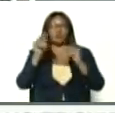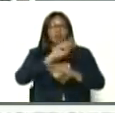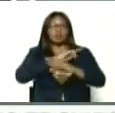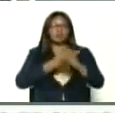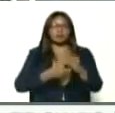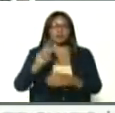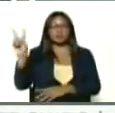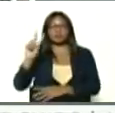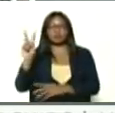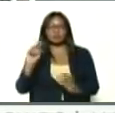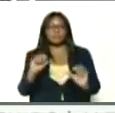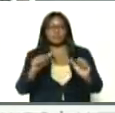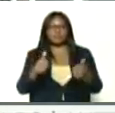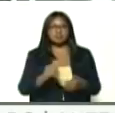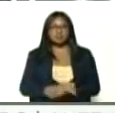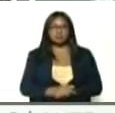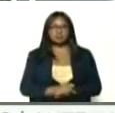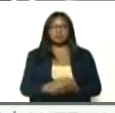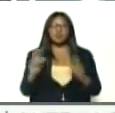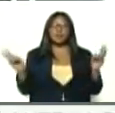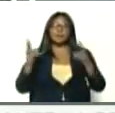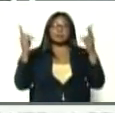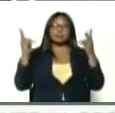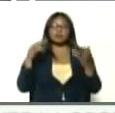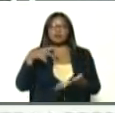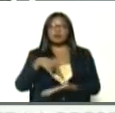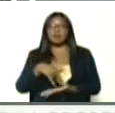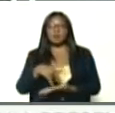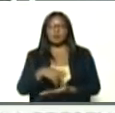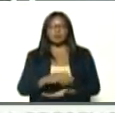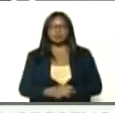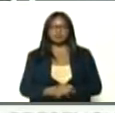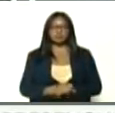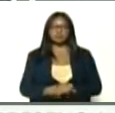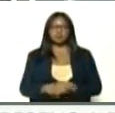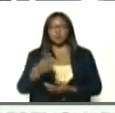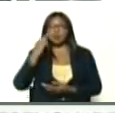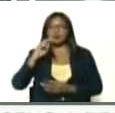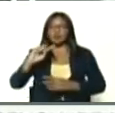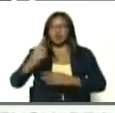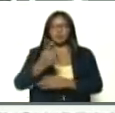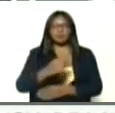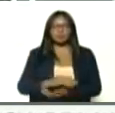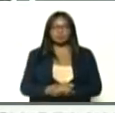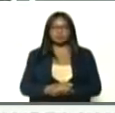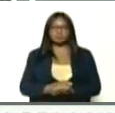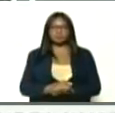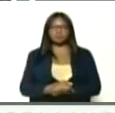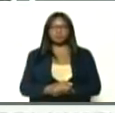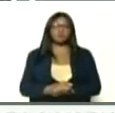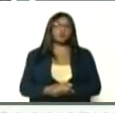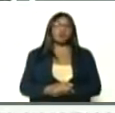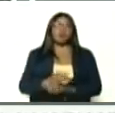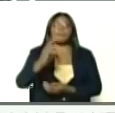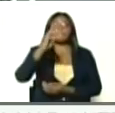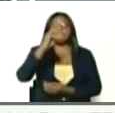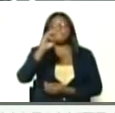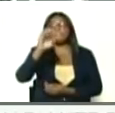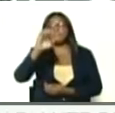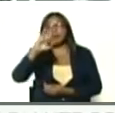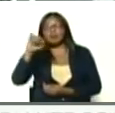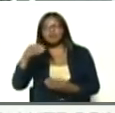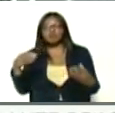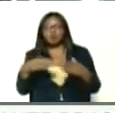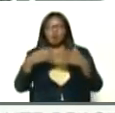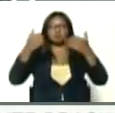Venezuela naciente, con su gran victoria, en Carabobo, con el negro primero, con José Antonio Paez, y con todo el